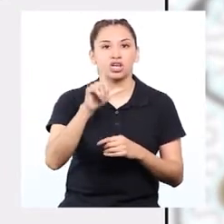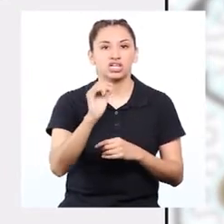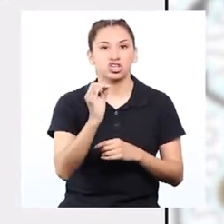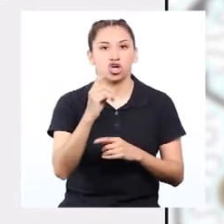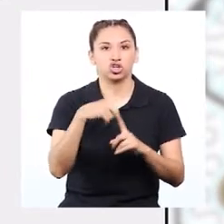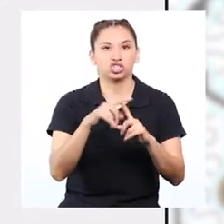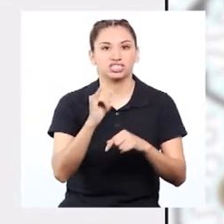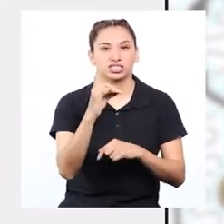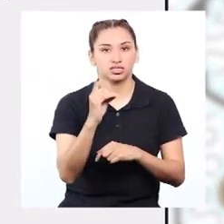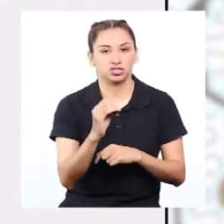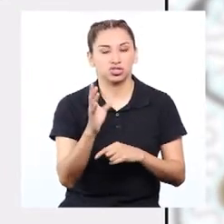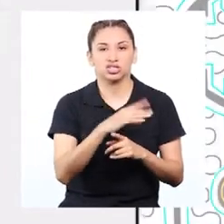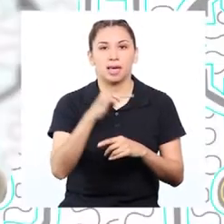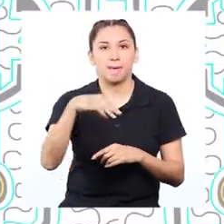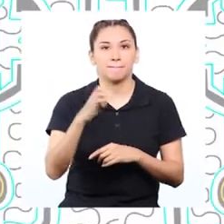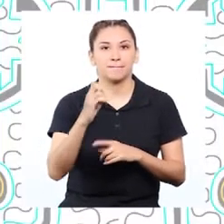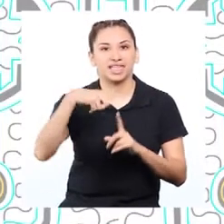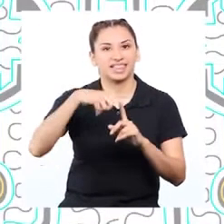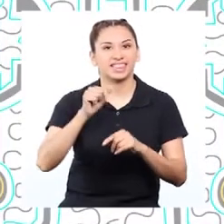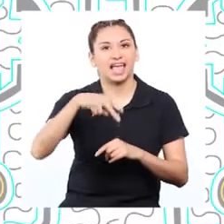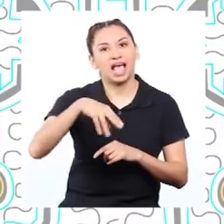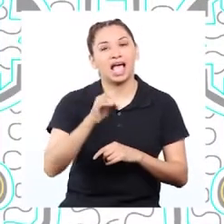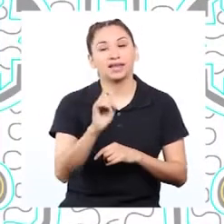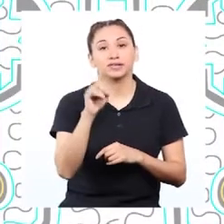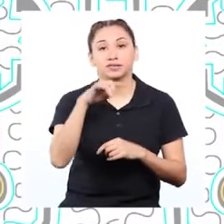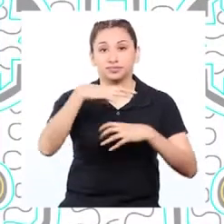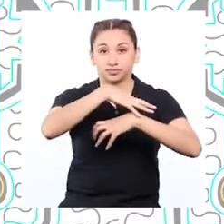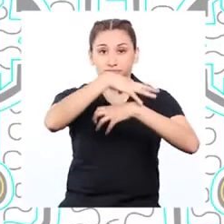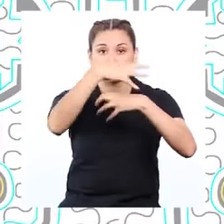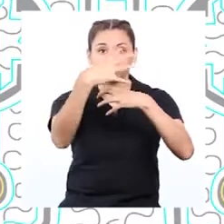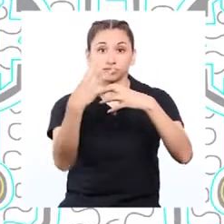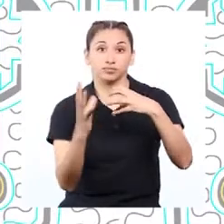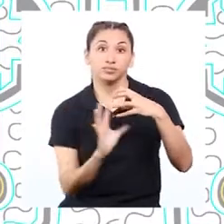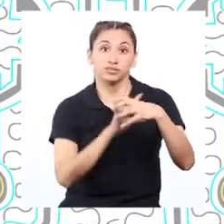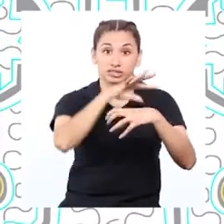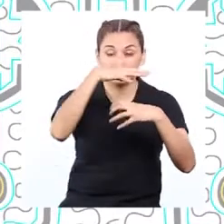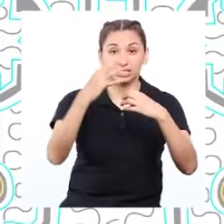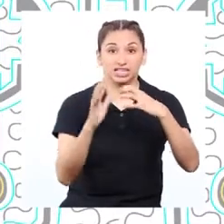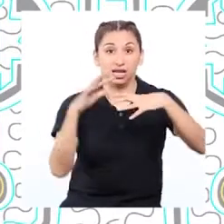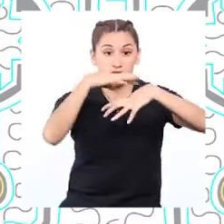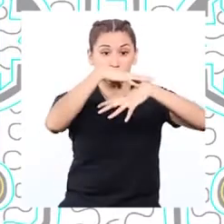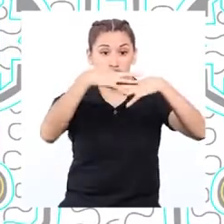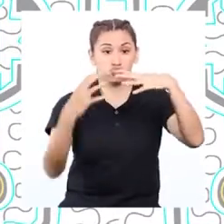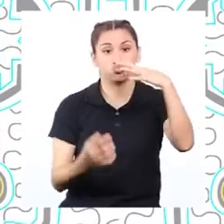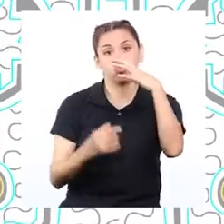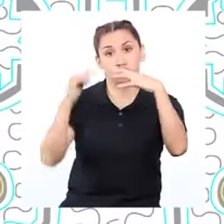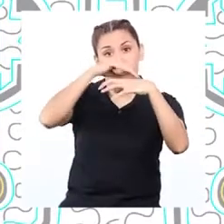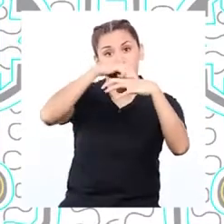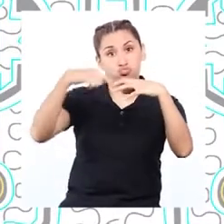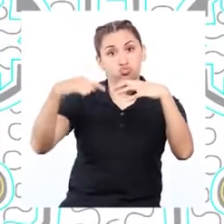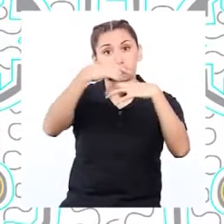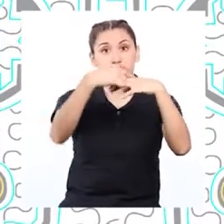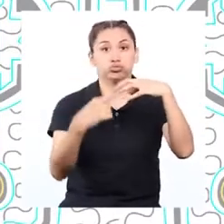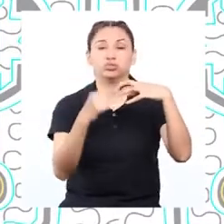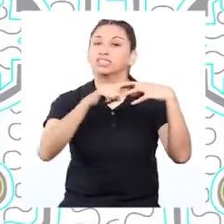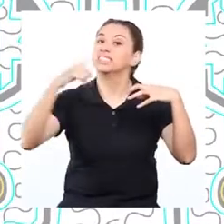metano. El efecto invernadero pierde el equilibrio que necesita la vida en